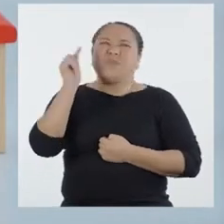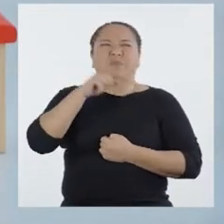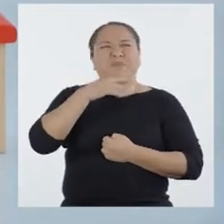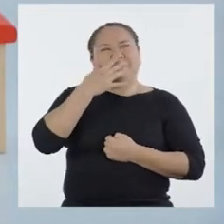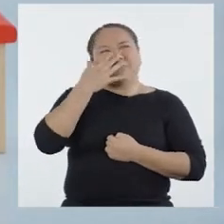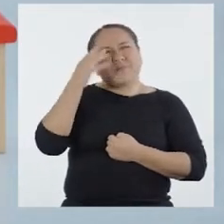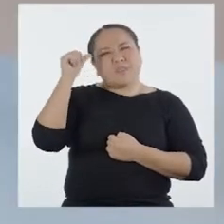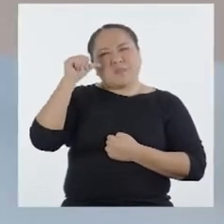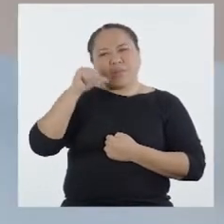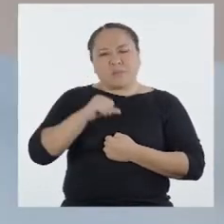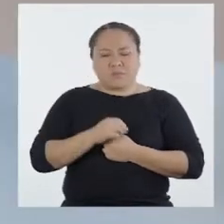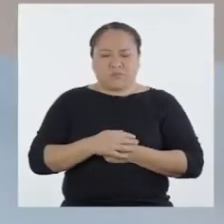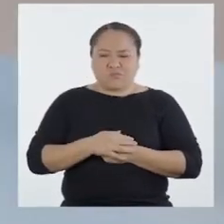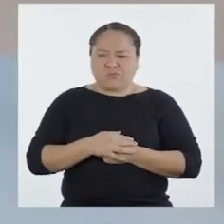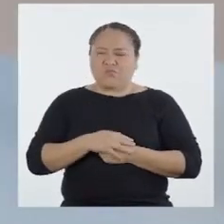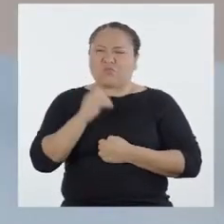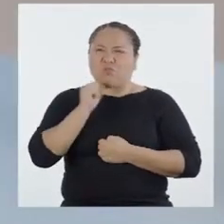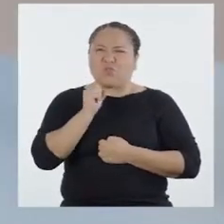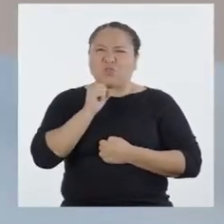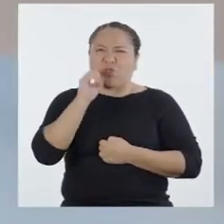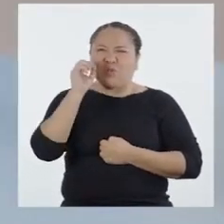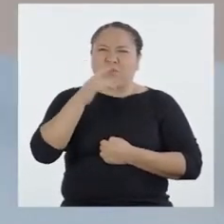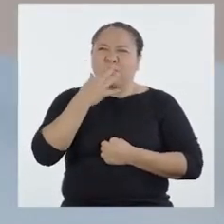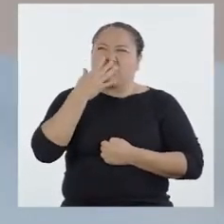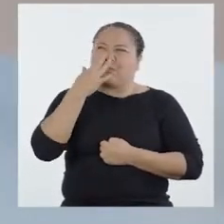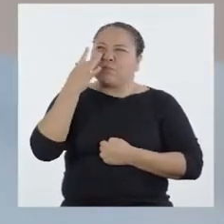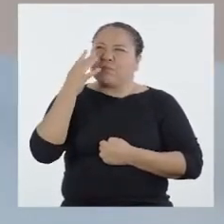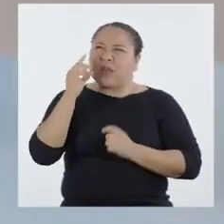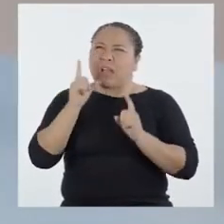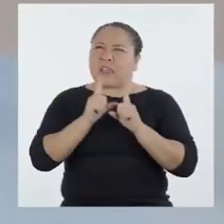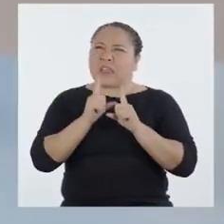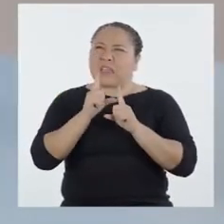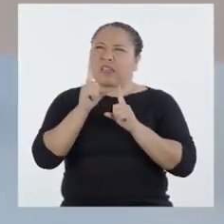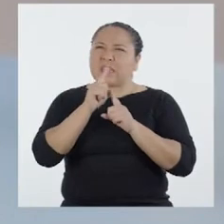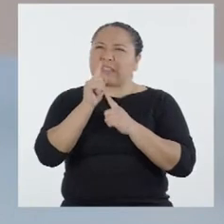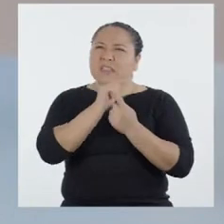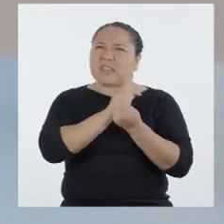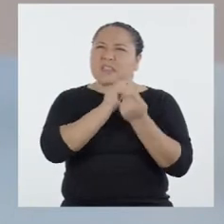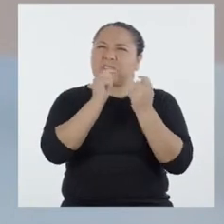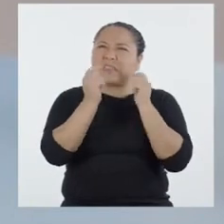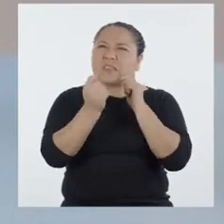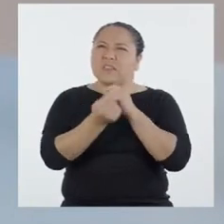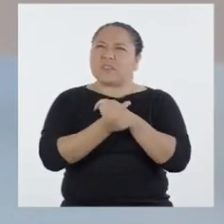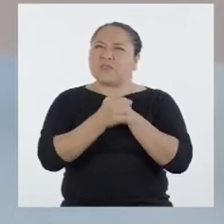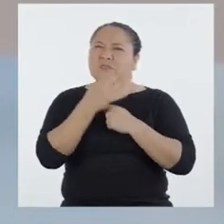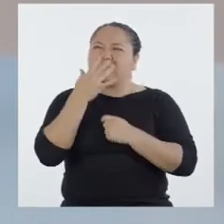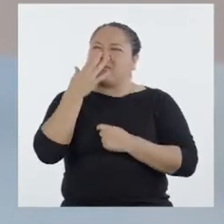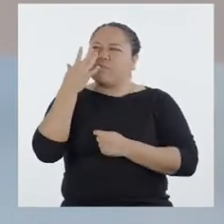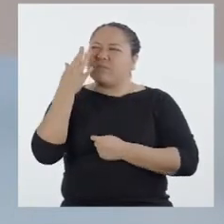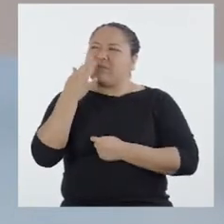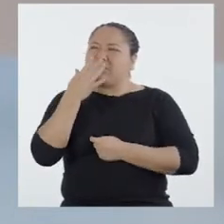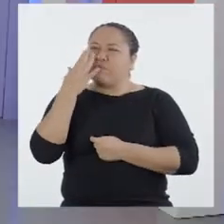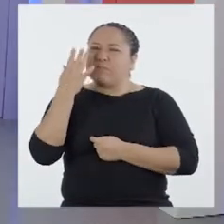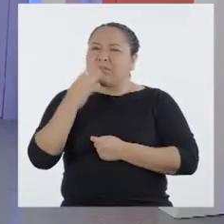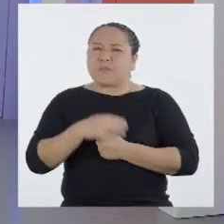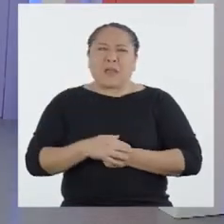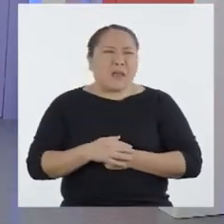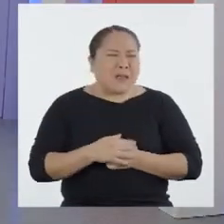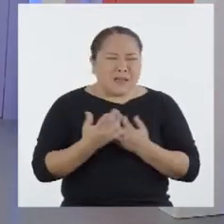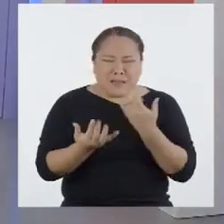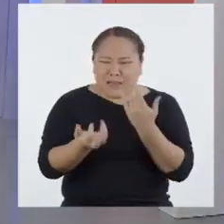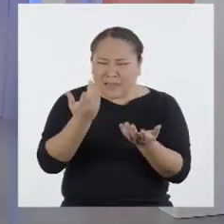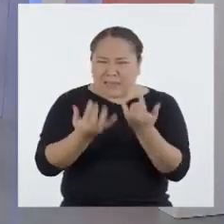huele muy bien. Sí. Ese olor a lentejas se ha transformado en un olor a...